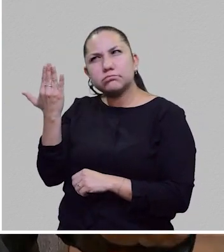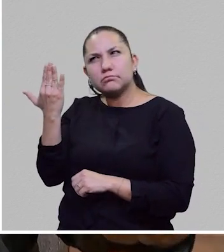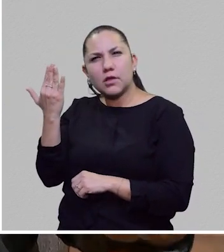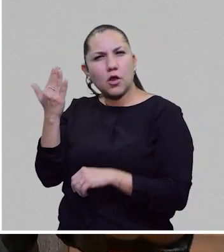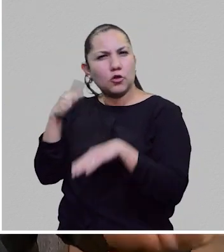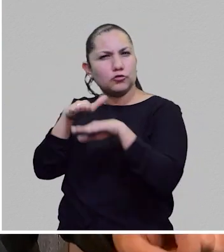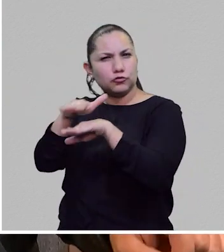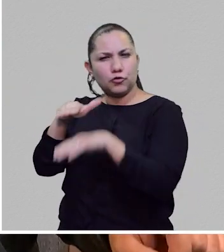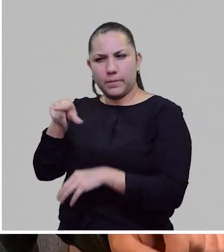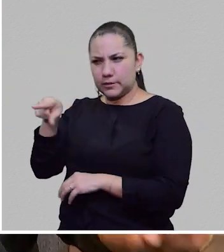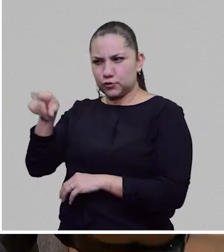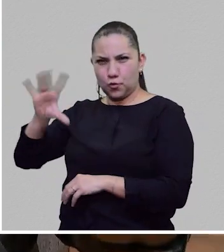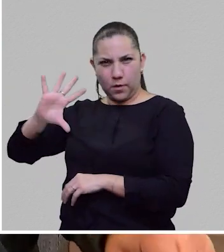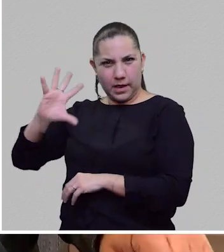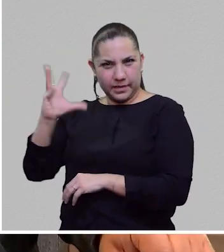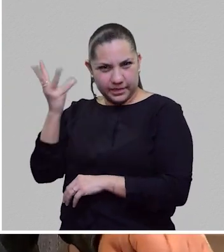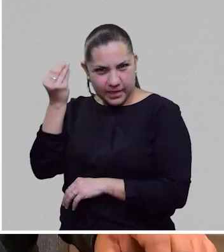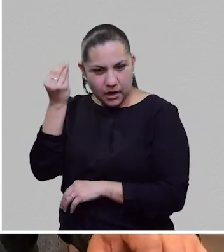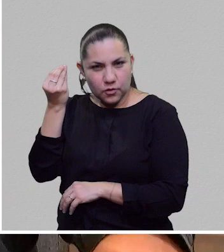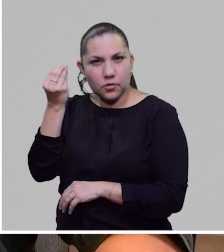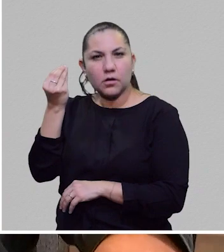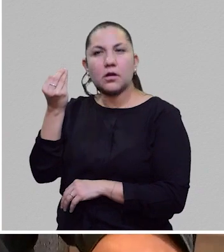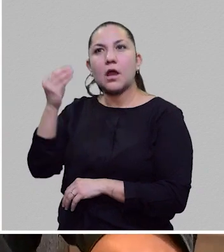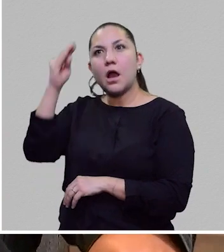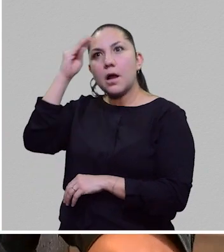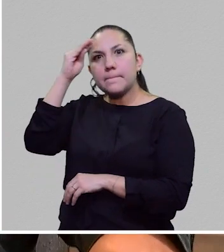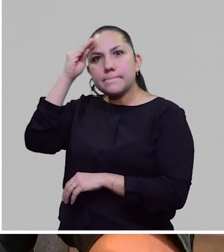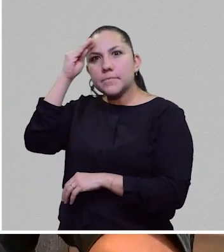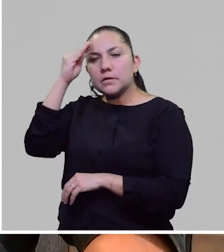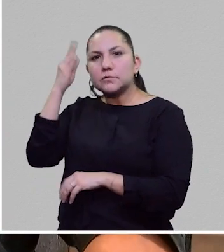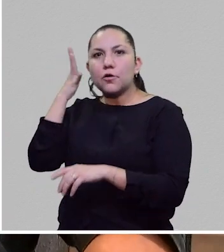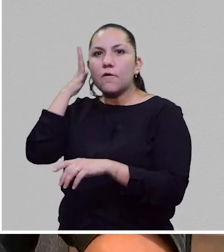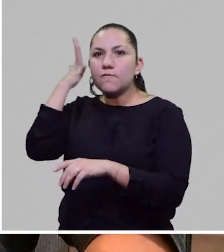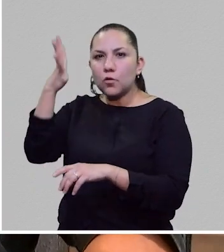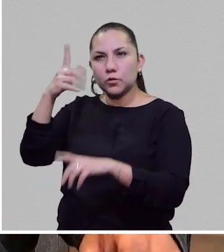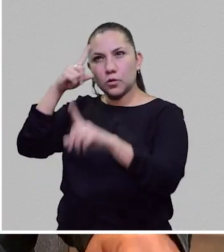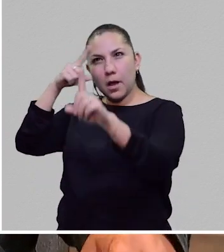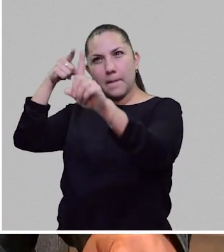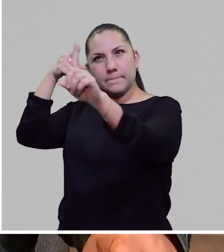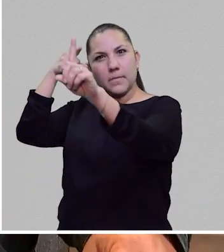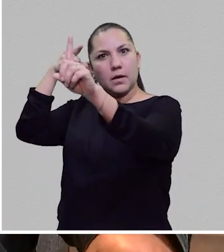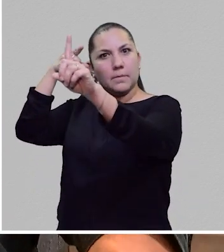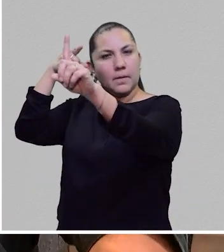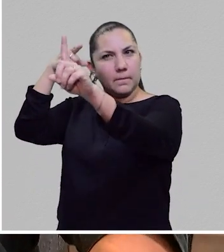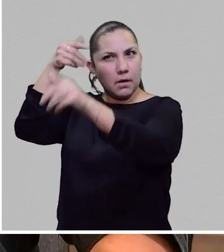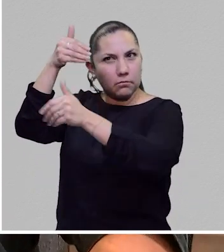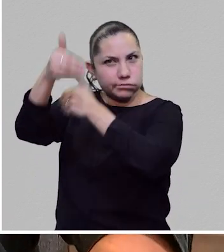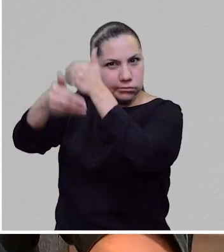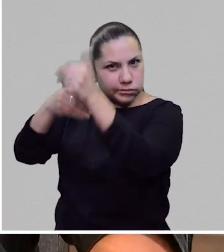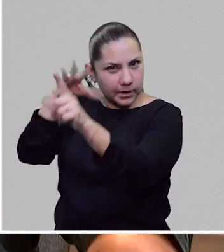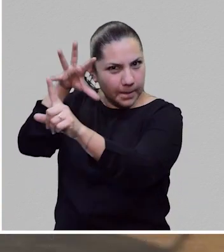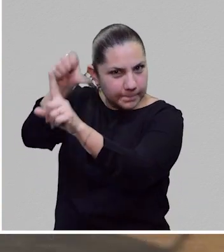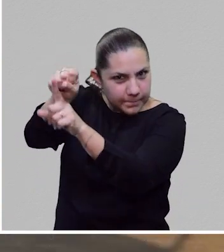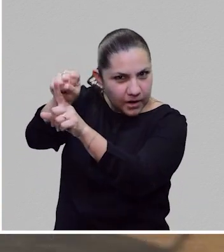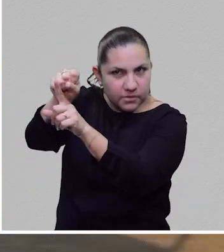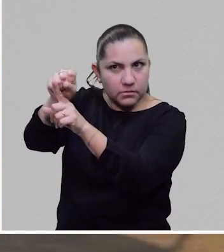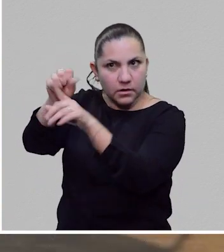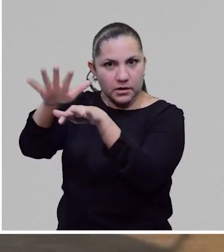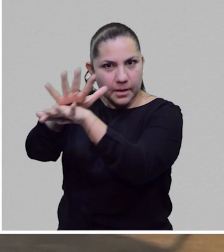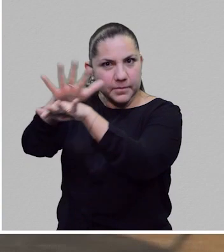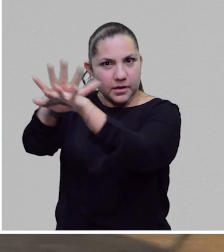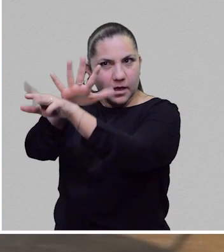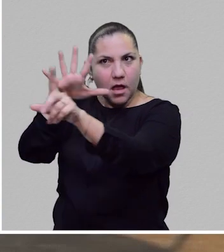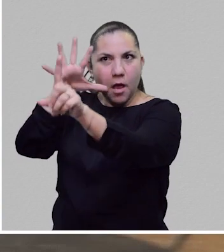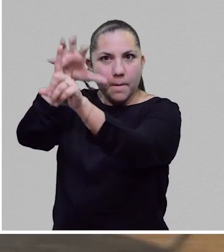utopía tecnológica optimista de autores justo de la generación de Asimodo, Robert Highline, y escriben desde un